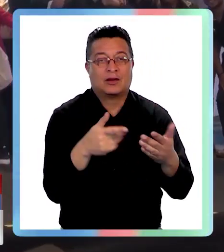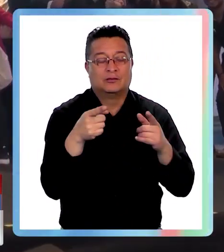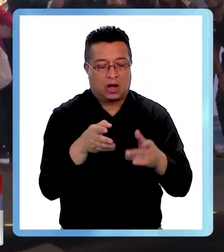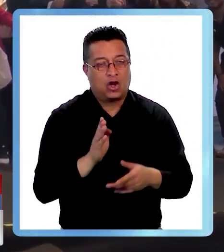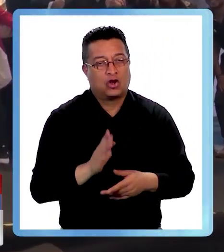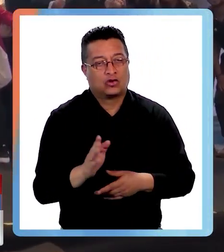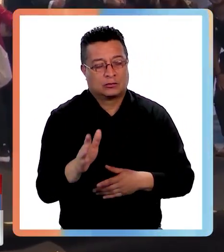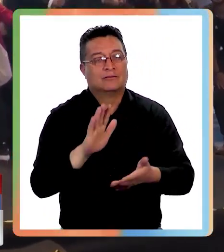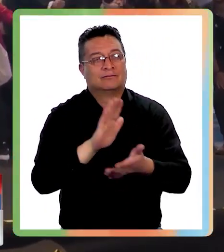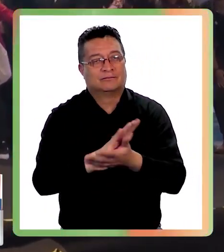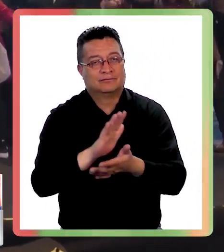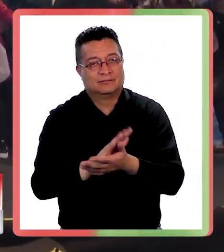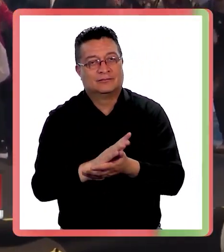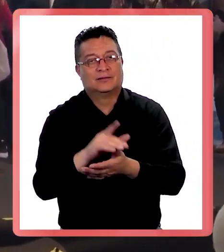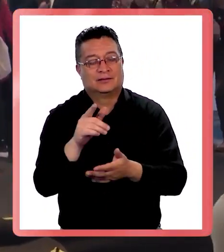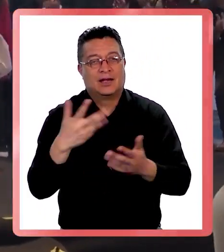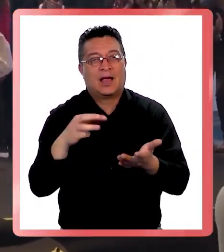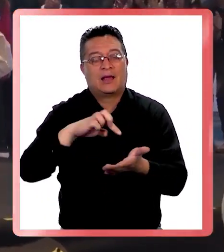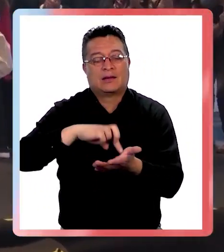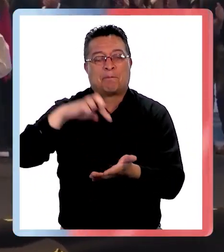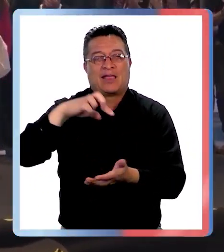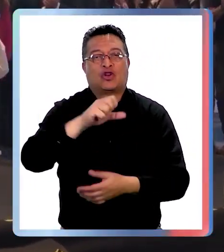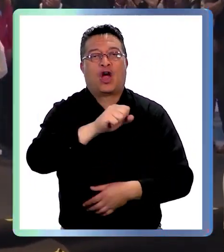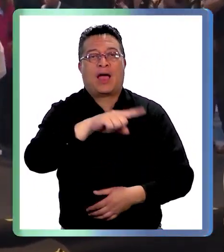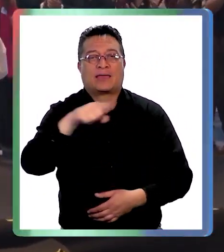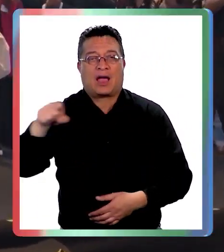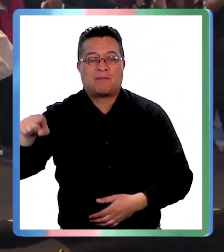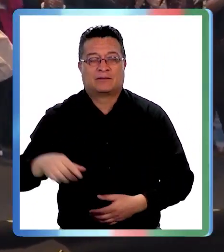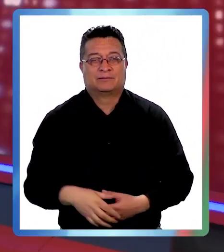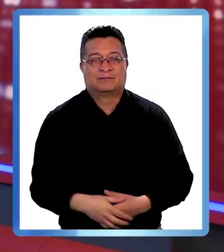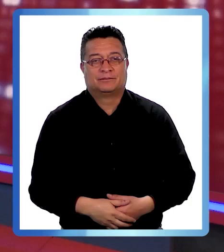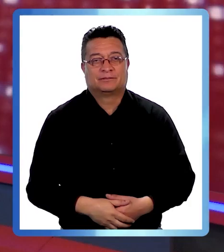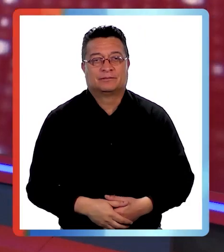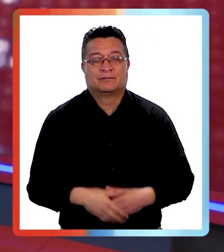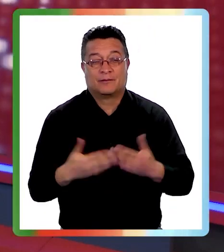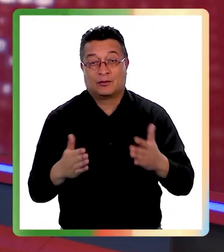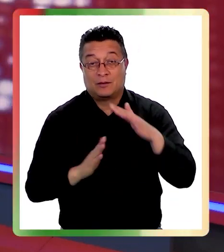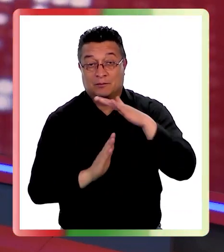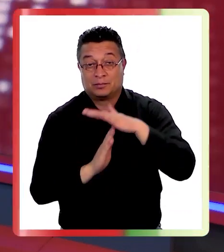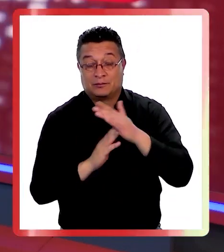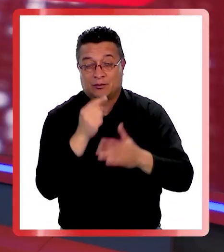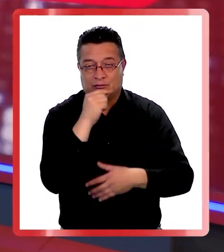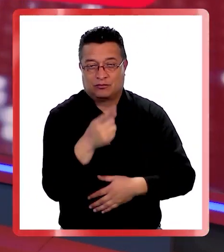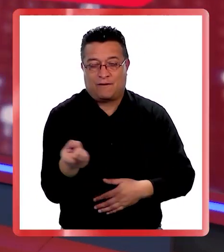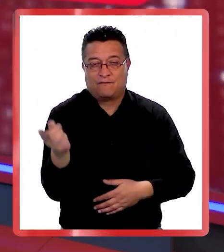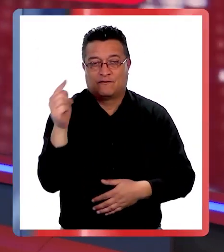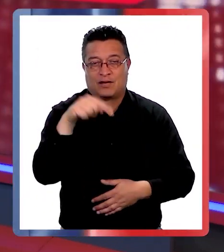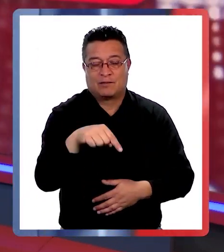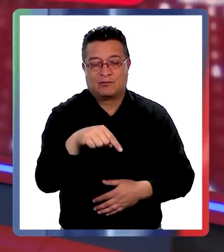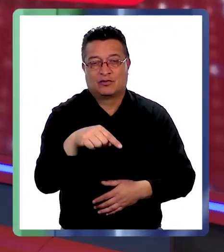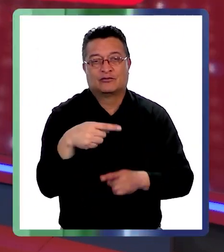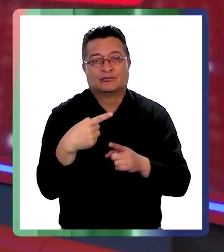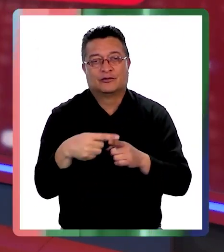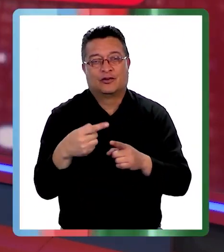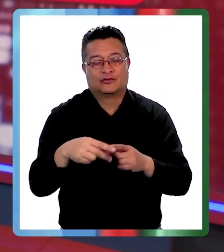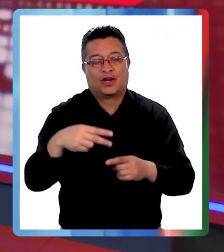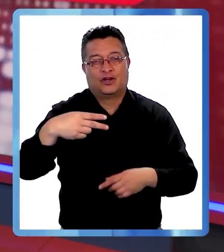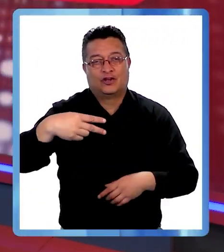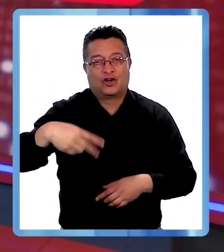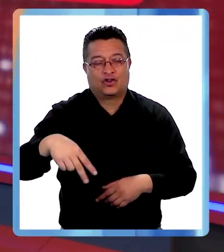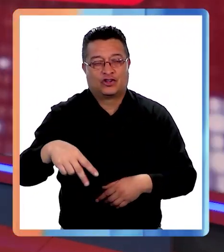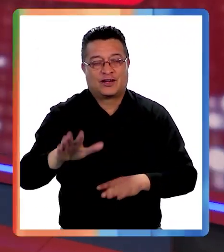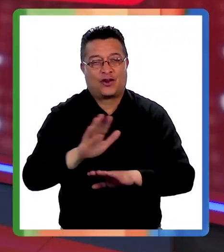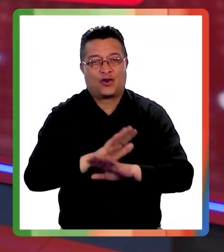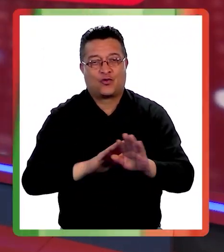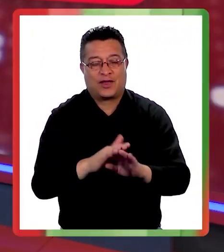entrega seguirá con una ceremonia en San Pedro de Atacama. Hacemos un breve alto a las noticias y regresamos para revisar el